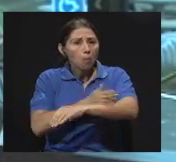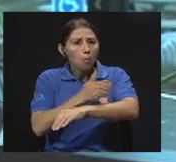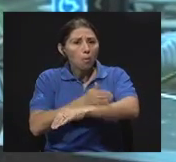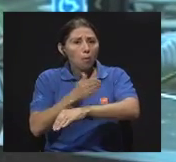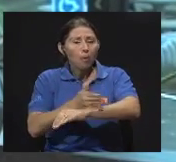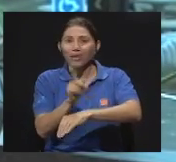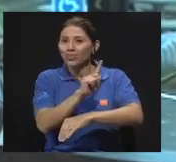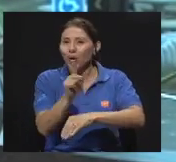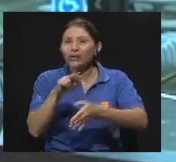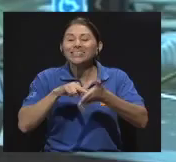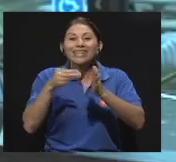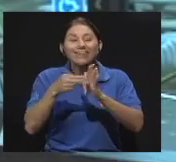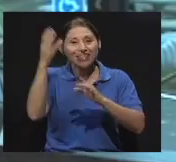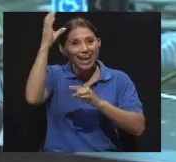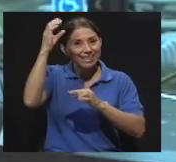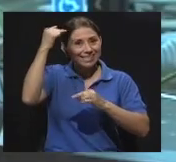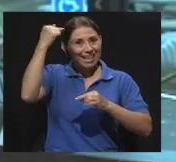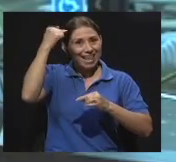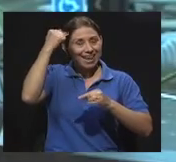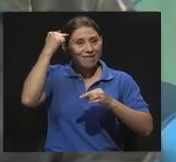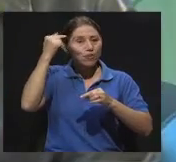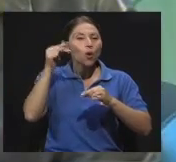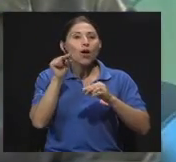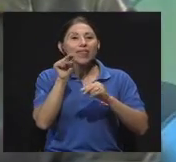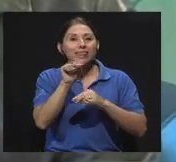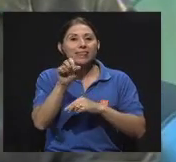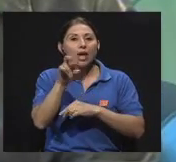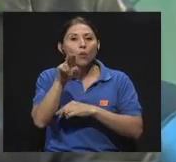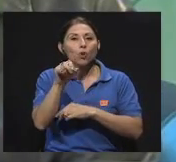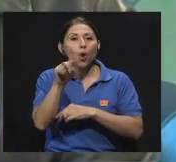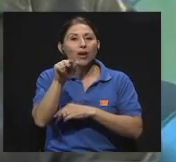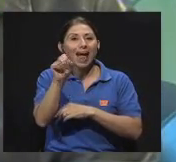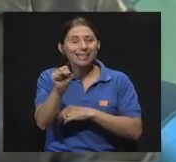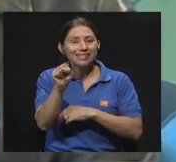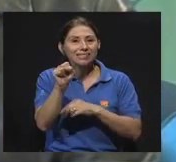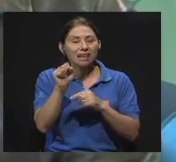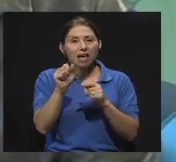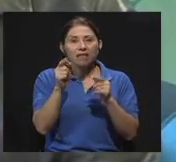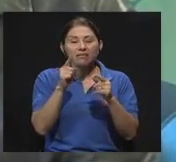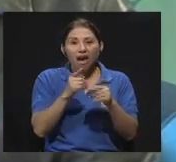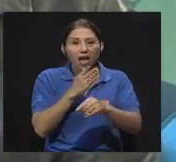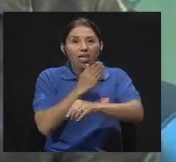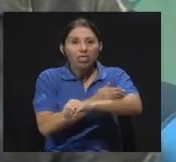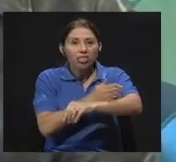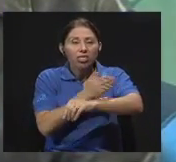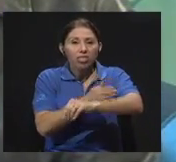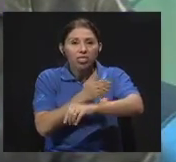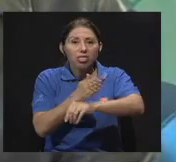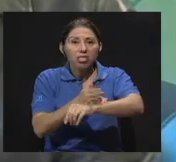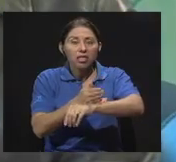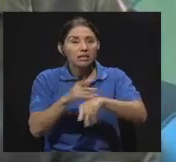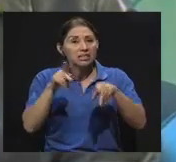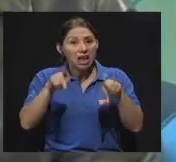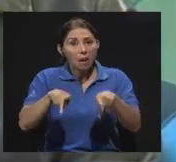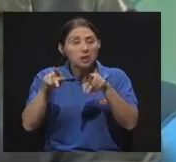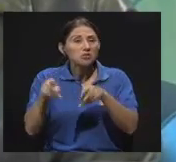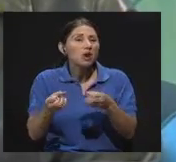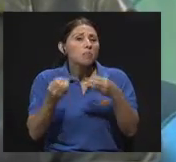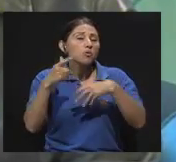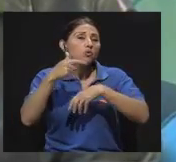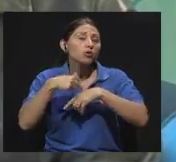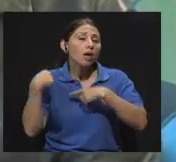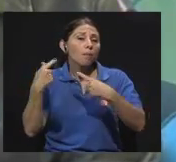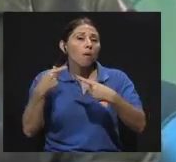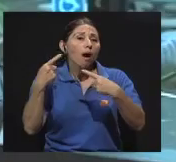más las neuronas de nuestro sistema central auditivo y del cerebro, y entonces después si la persona pasa mucho tiempo con ese